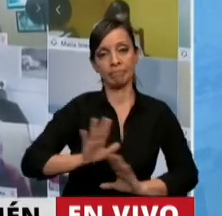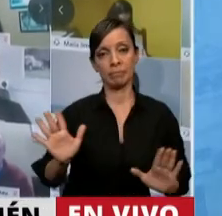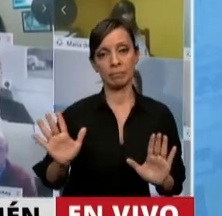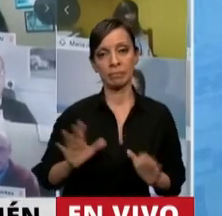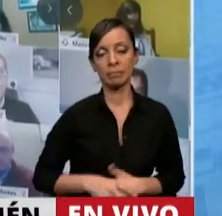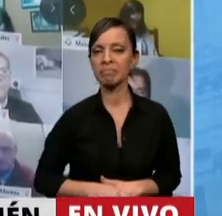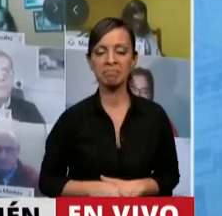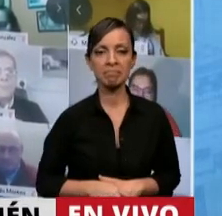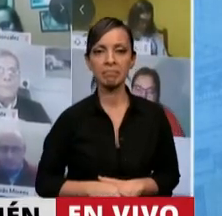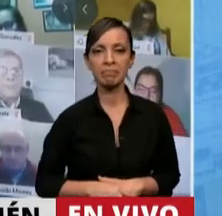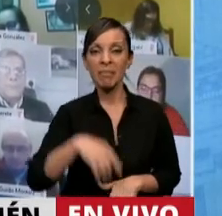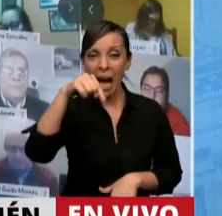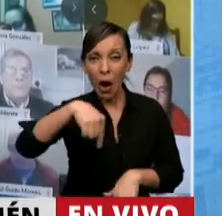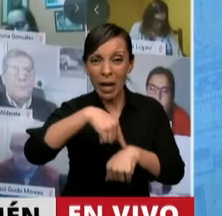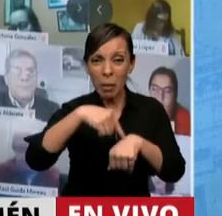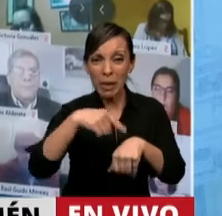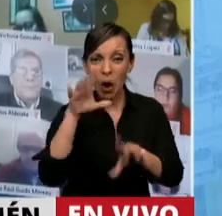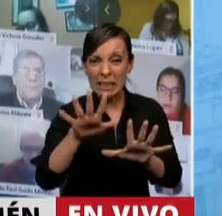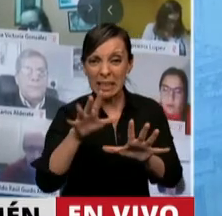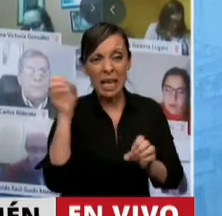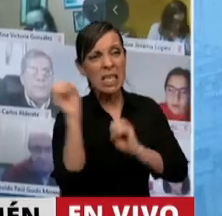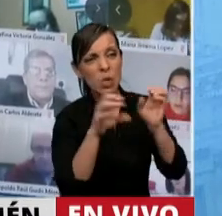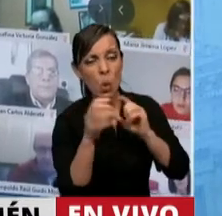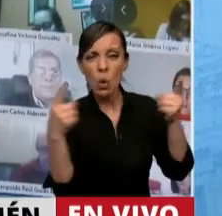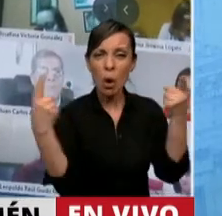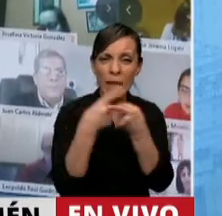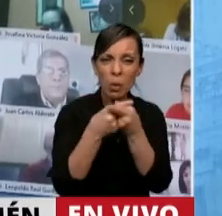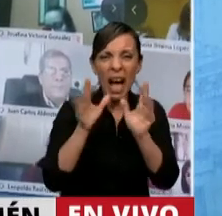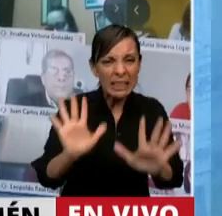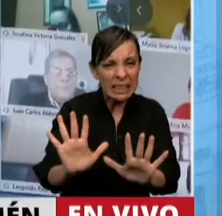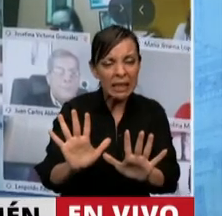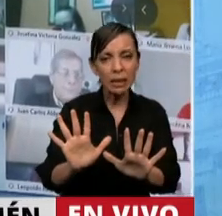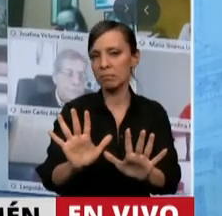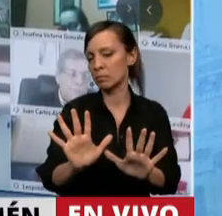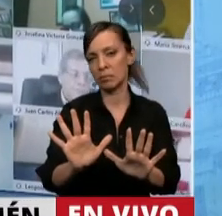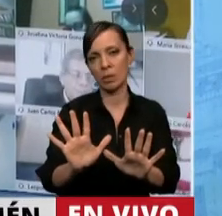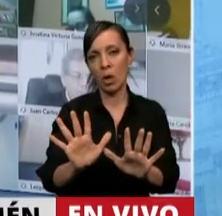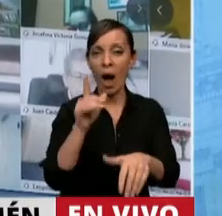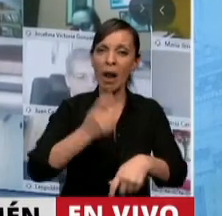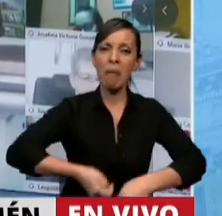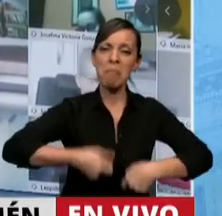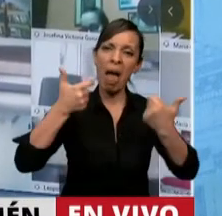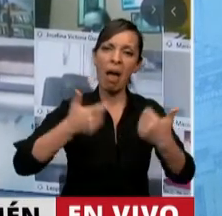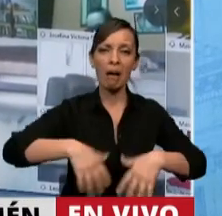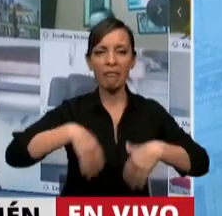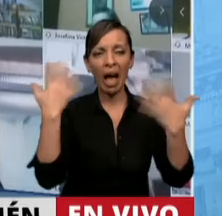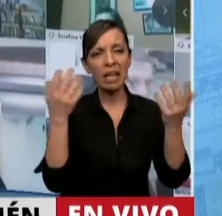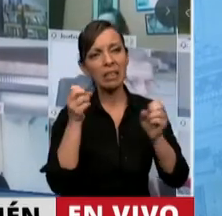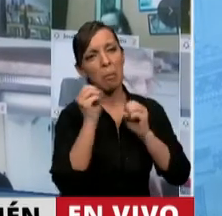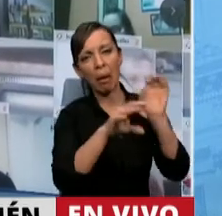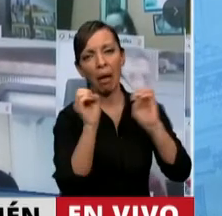No son tiempos de agravio, señores. No son tiempos de calumnia fácil.